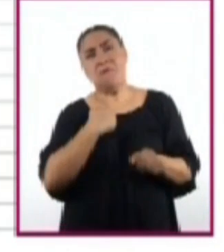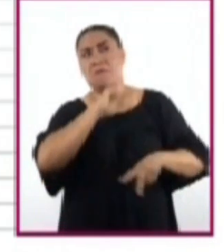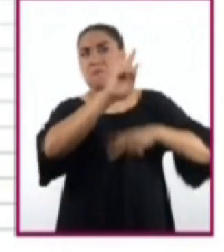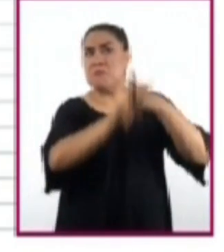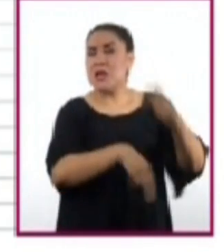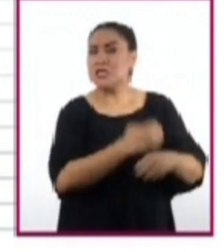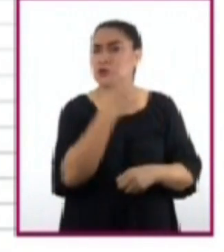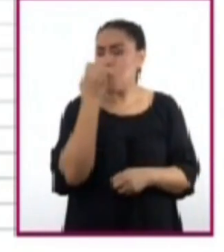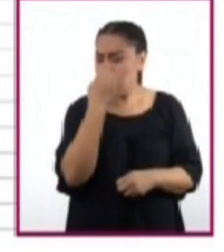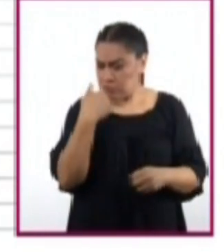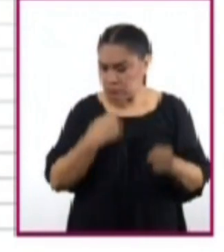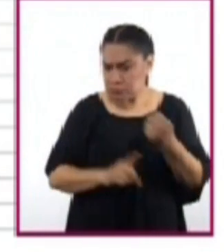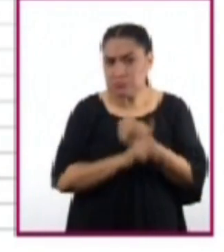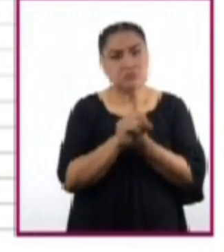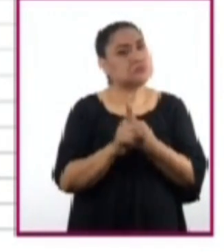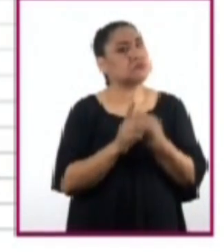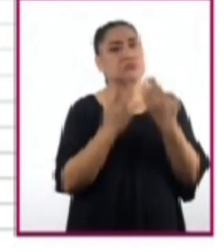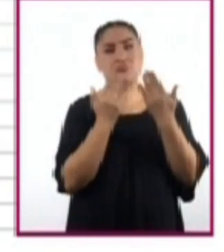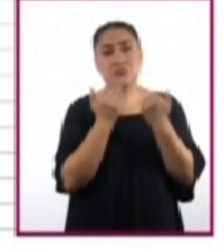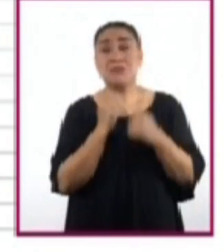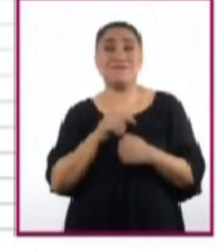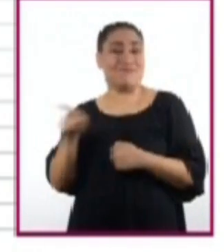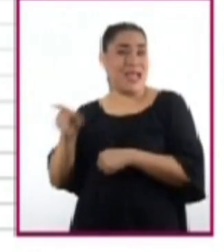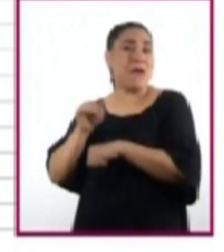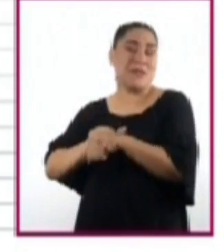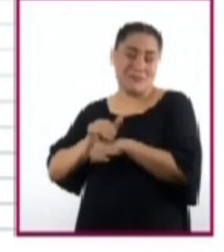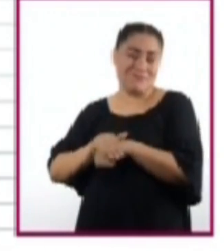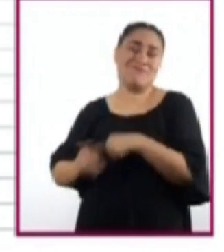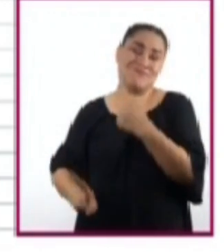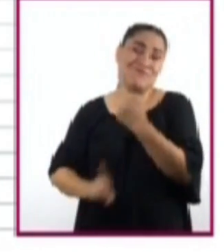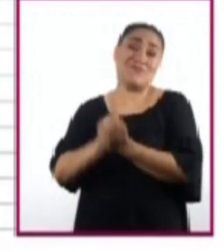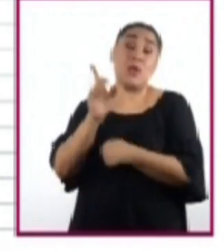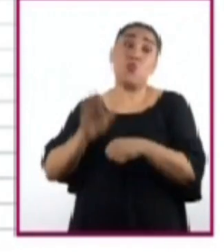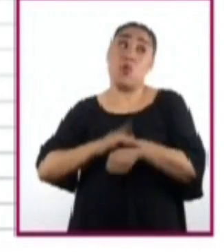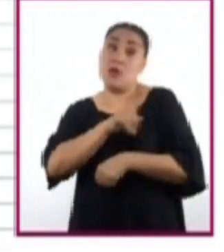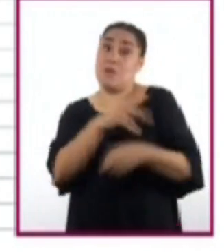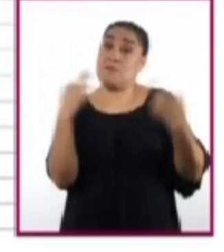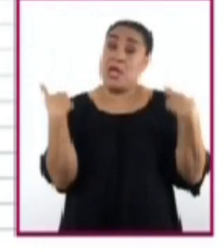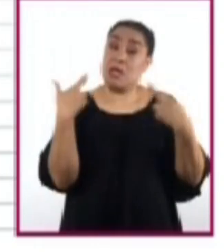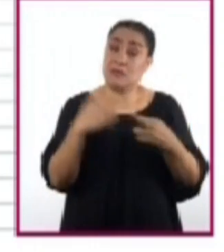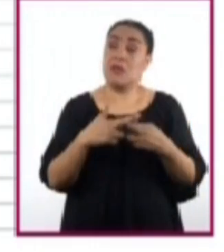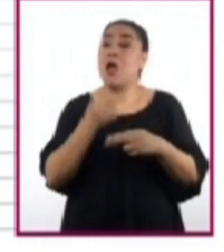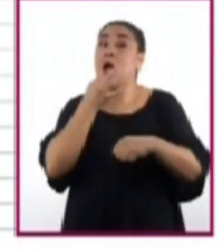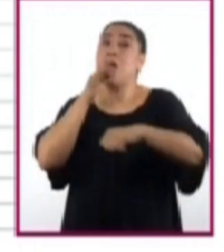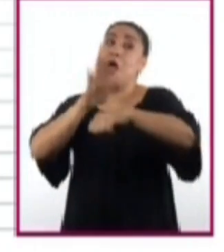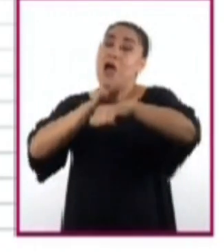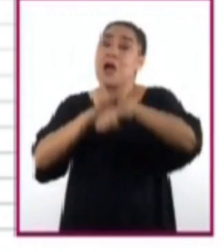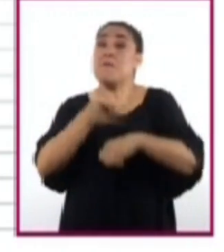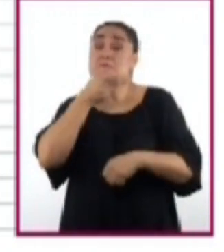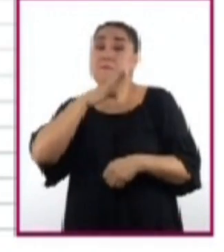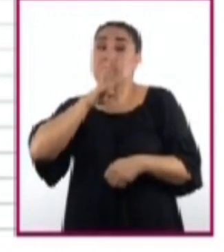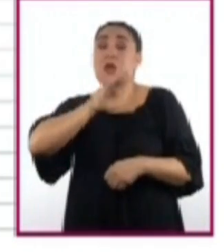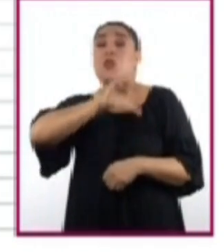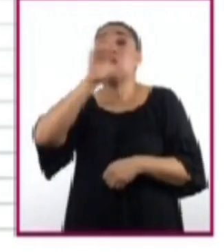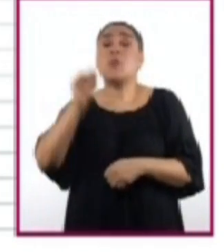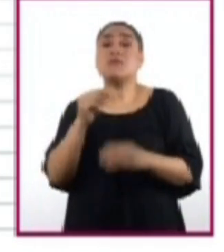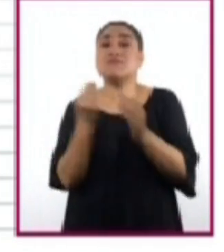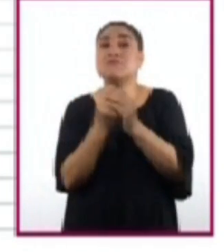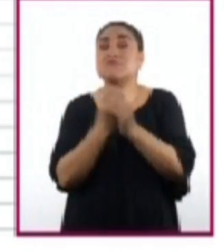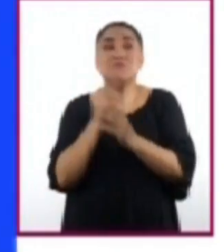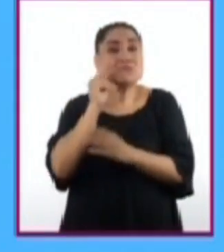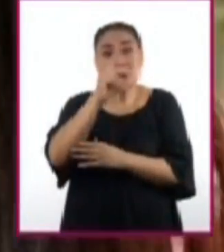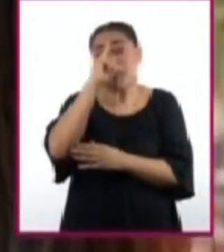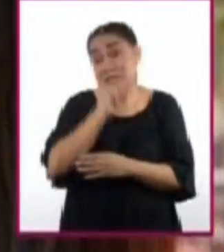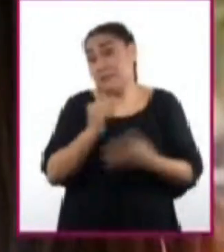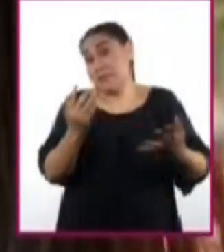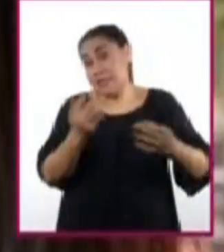y no tuve problemas. Mis amigos van a tener problemas, pues el maestro va a hablar con sus papás y además se retrasaron en la escuela.